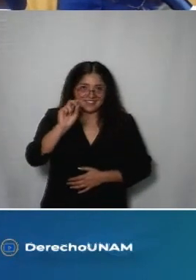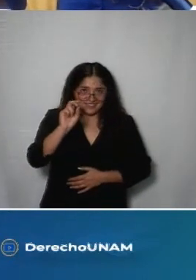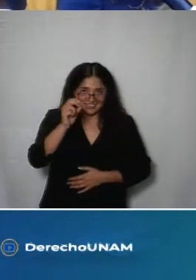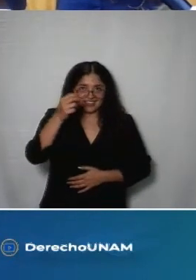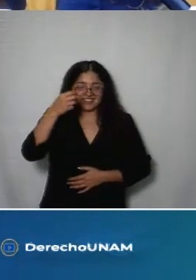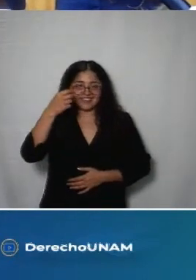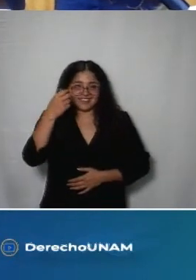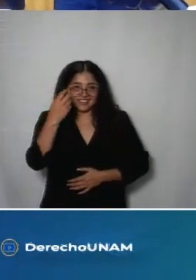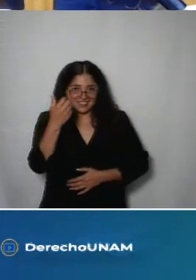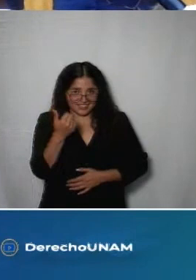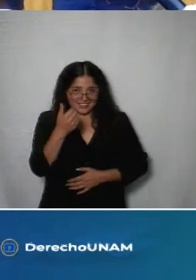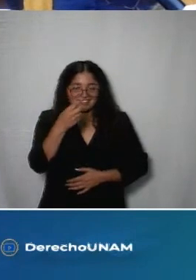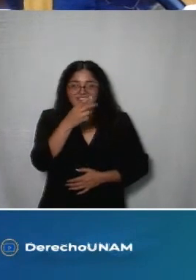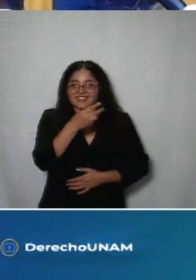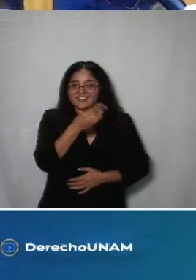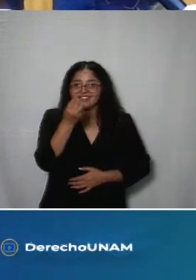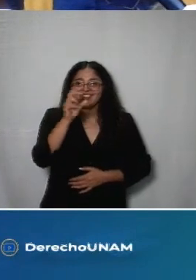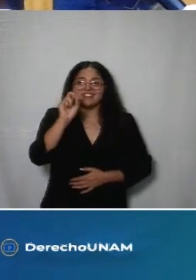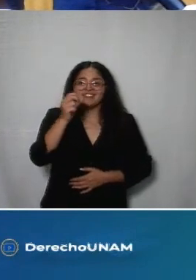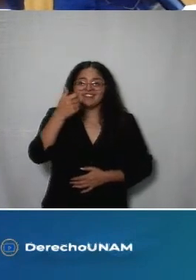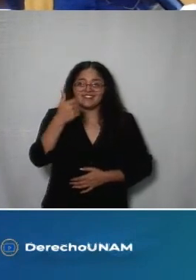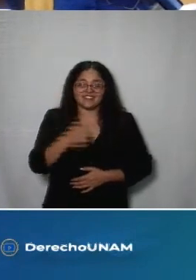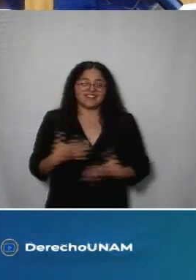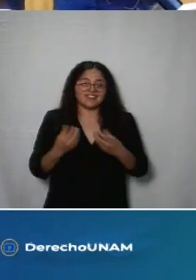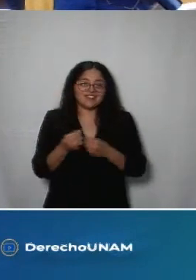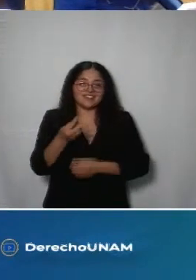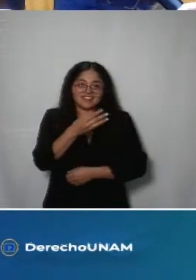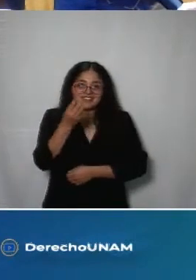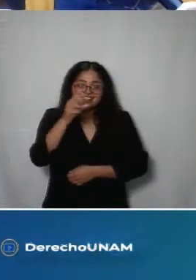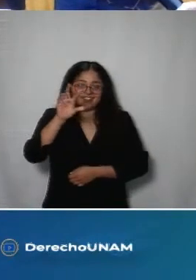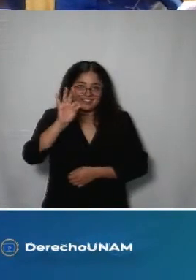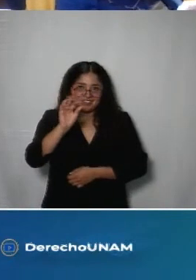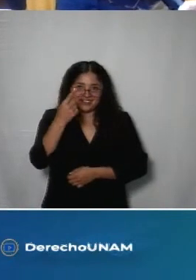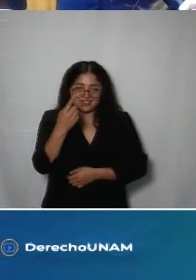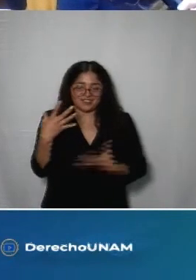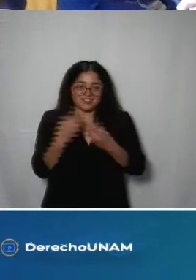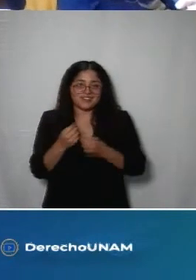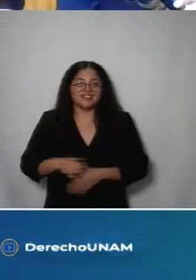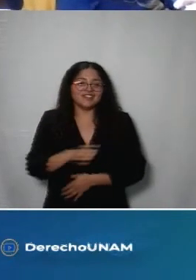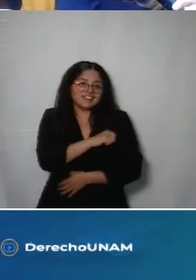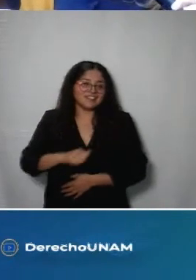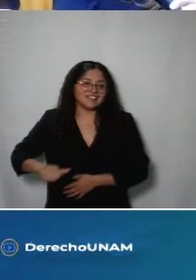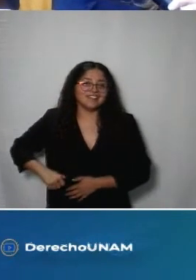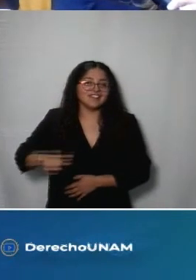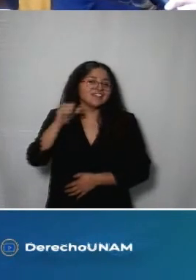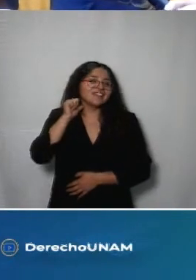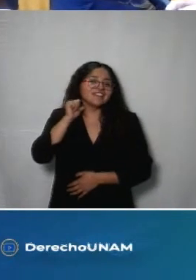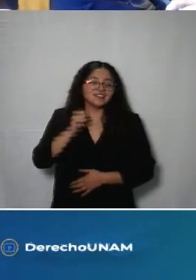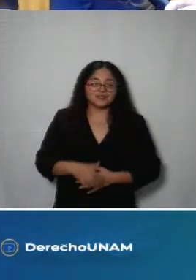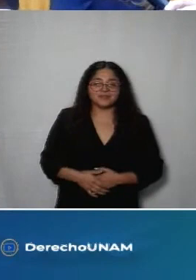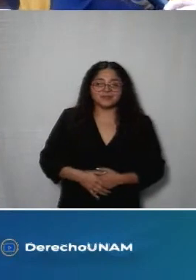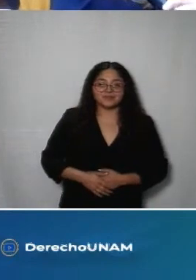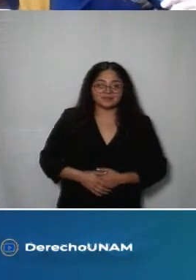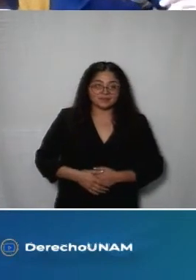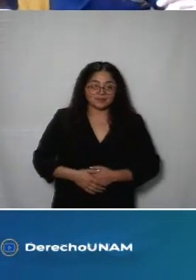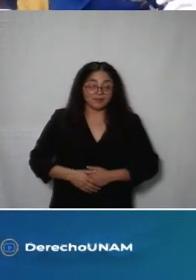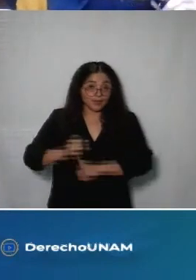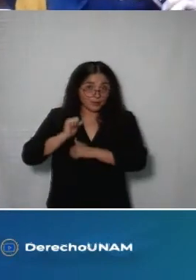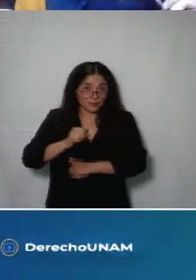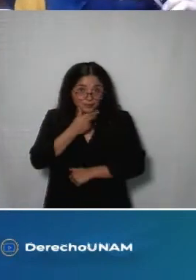326 y acumulados 336 y acumulados y 341 y acumulados de la Alcaldía Escapotzalco